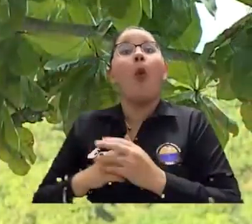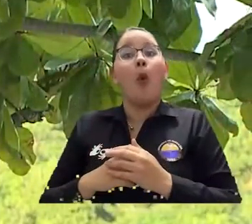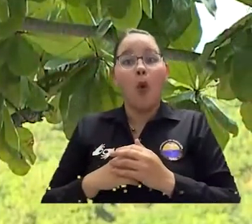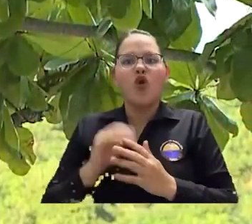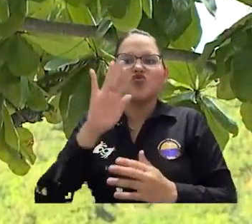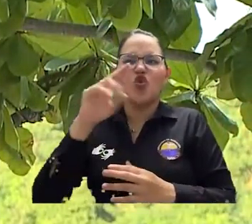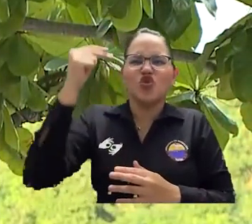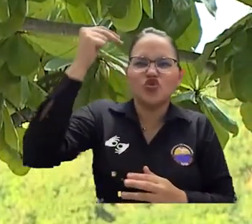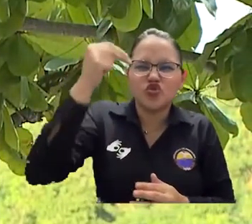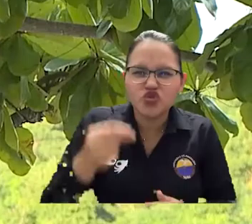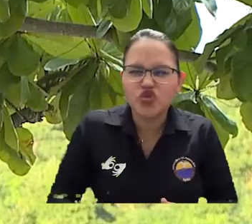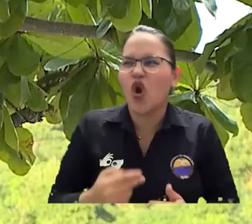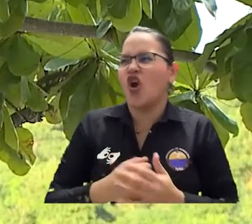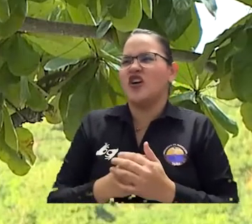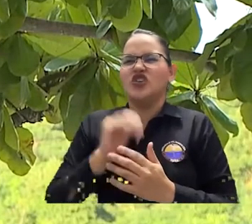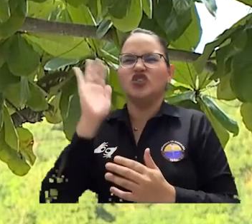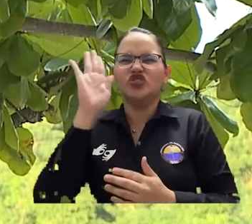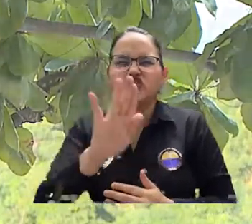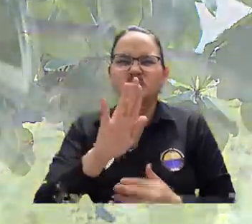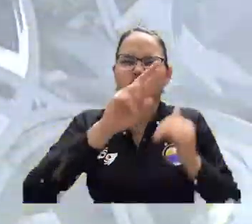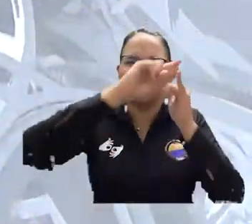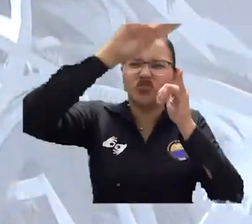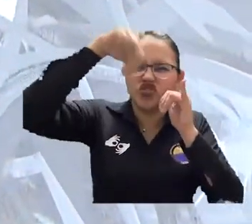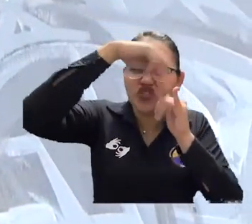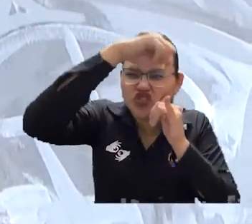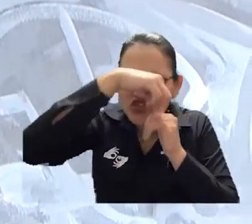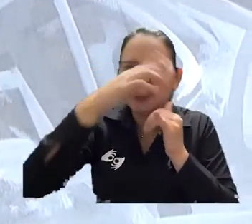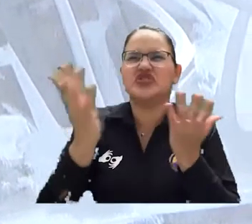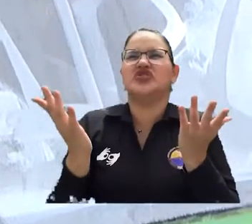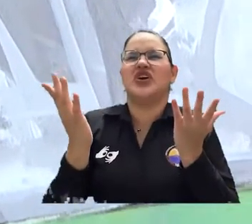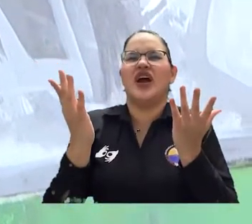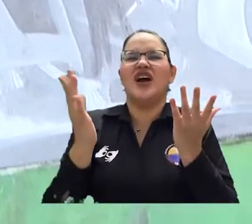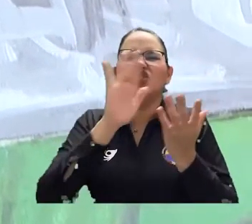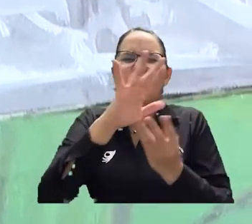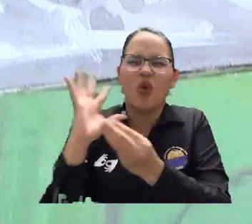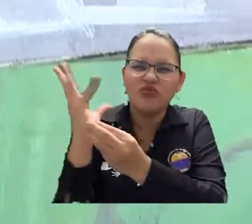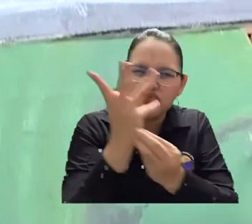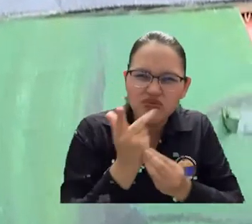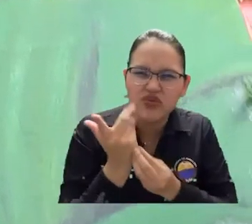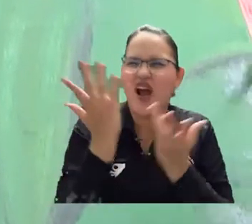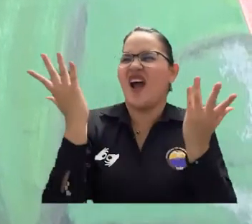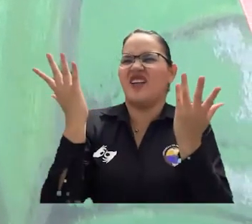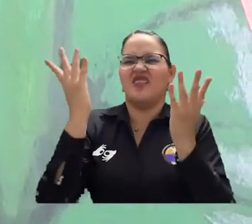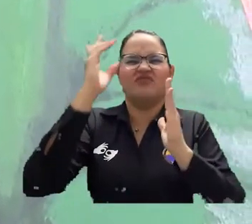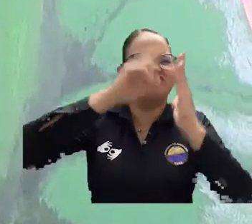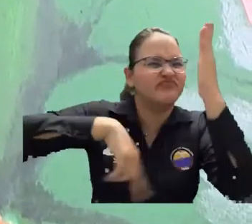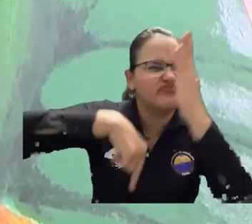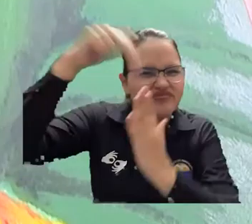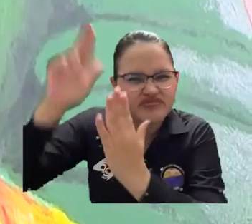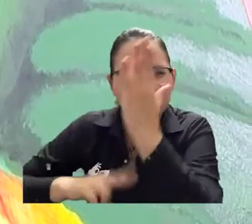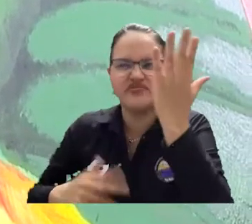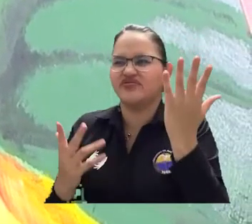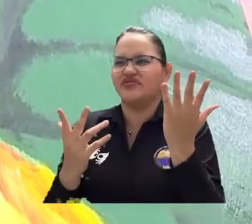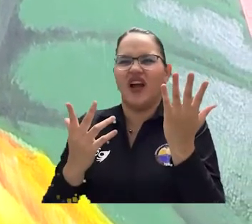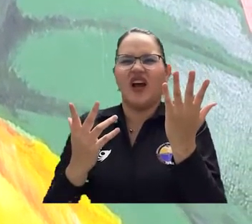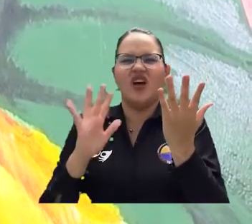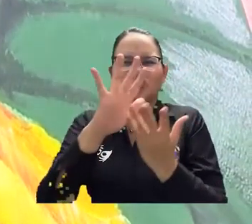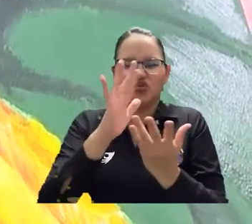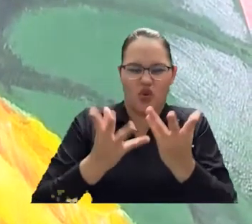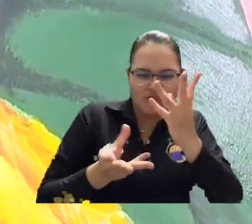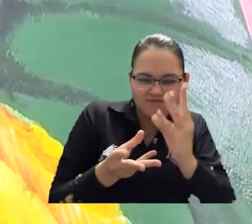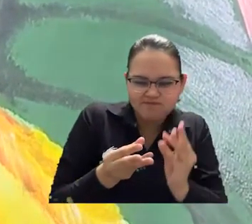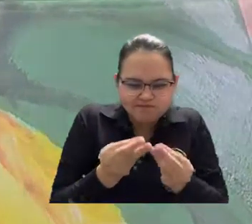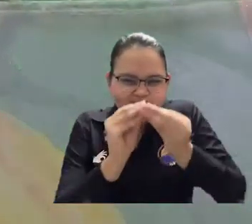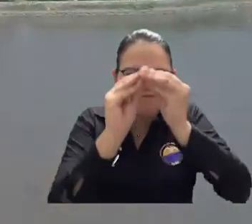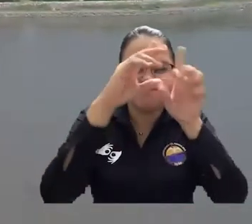sociológico-cultural, lo de arte contemporánea con todos los pintores, escultores y demás artistas plásticos que ha